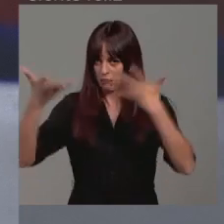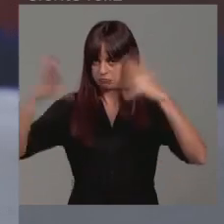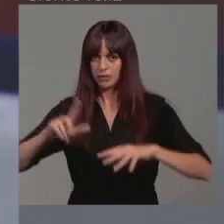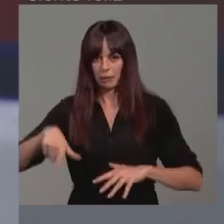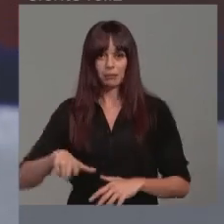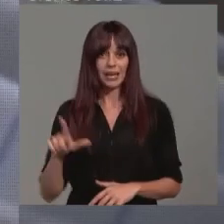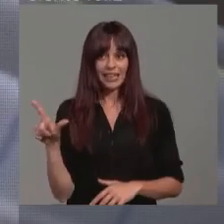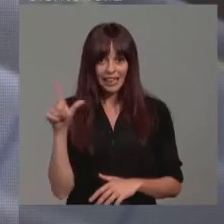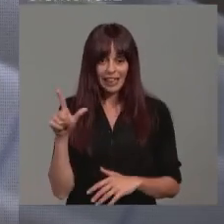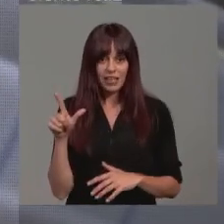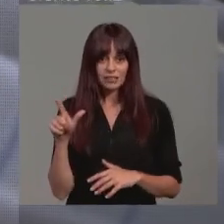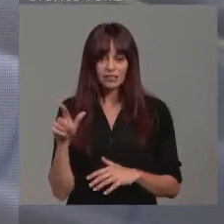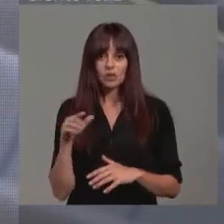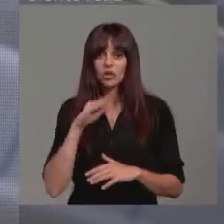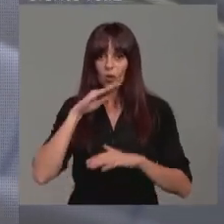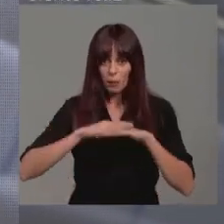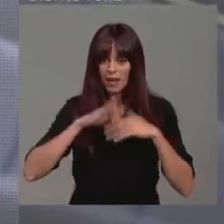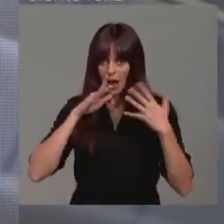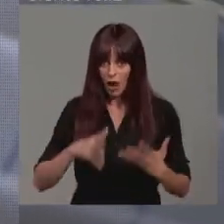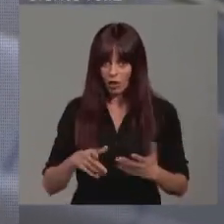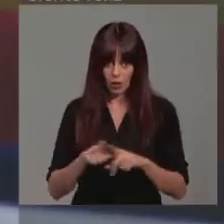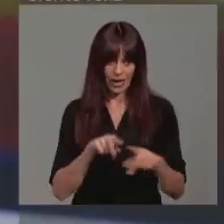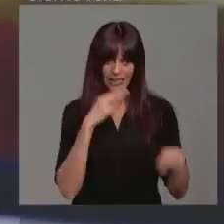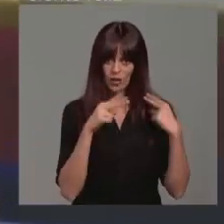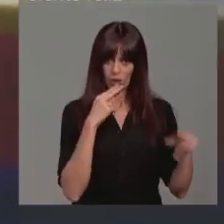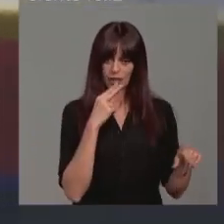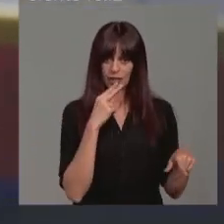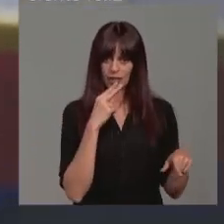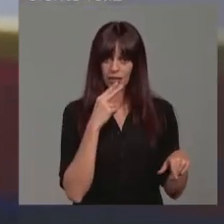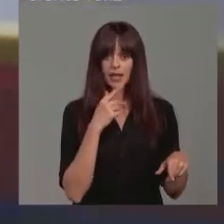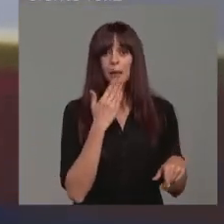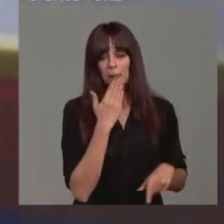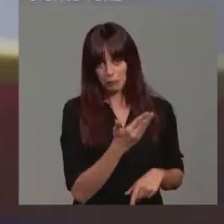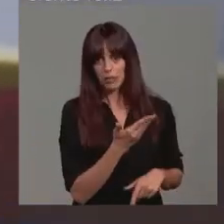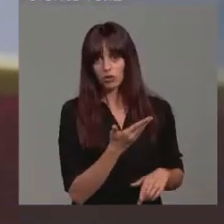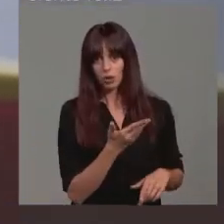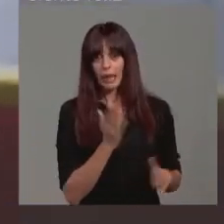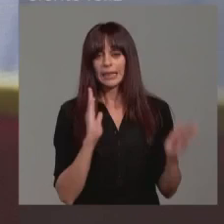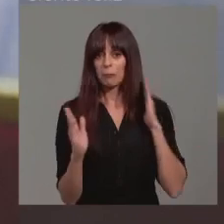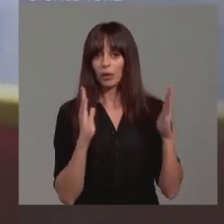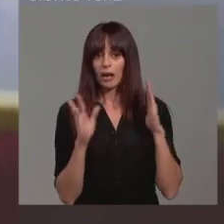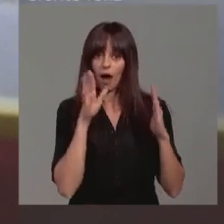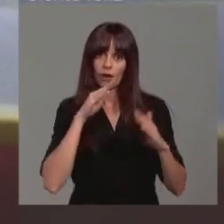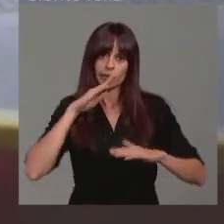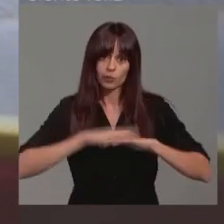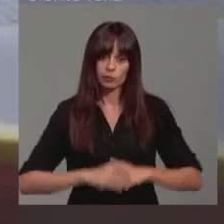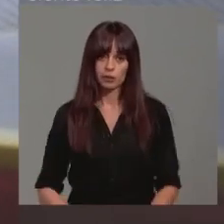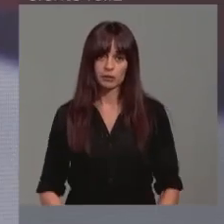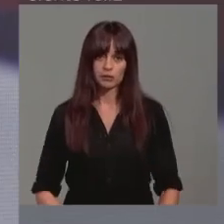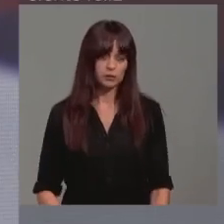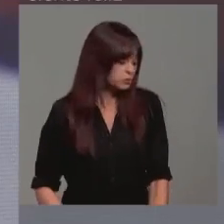licencias que están cumpliéndose ahora, igual que el restaurante tiene un permiso temporal que ahora se ha cumplido.